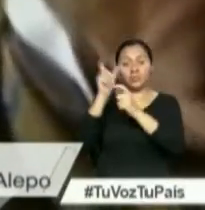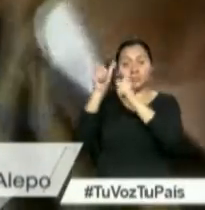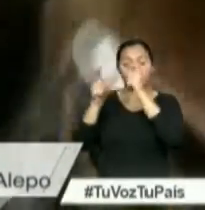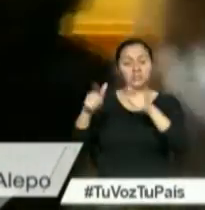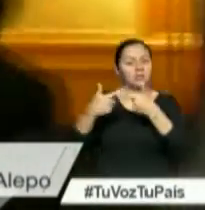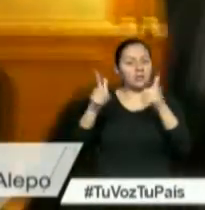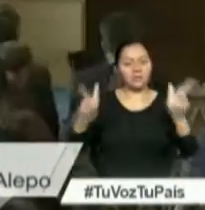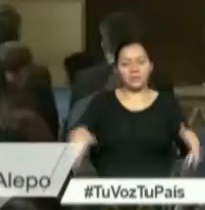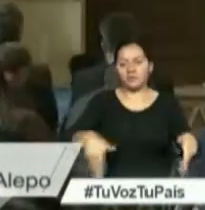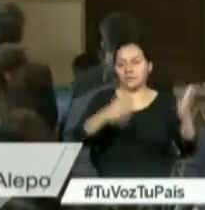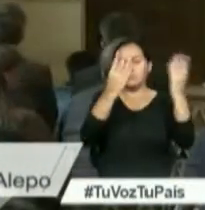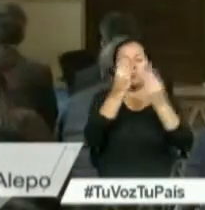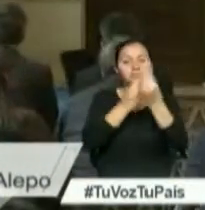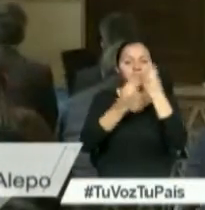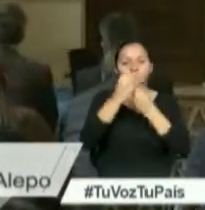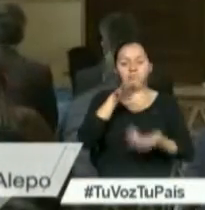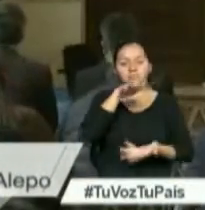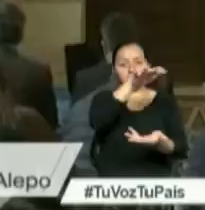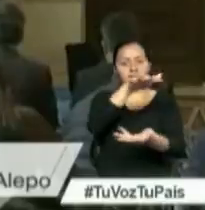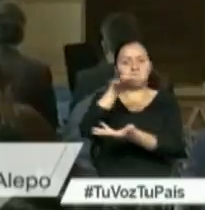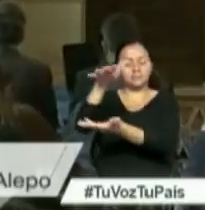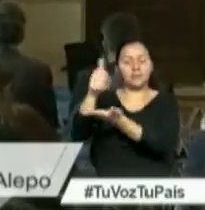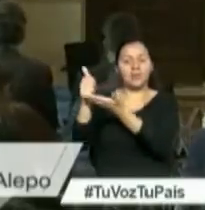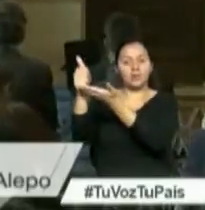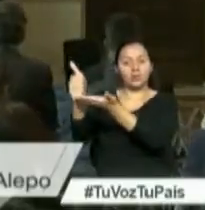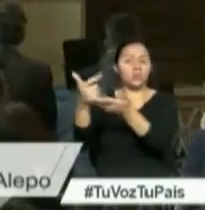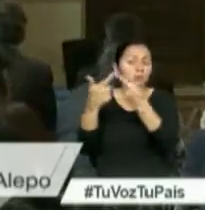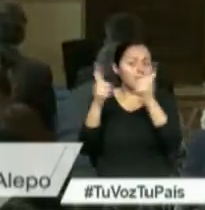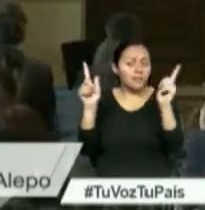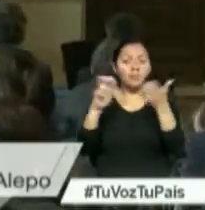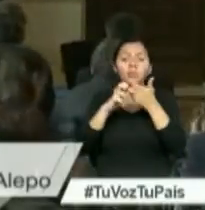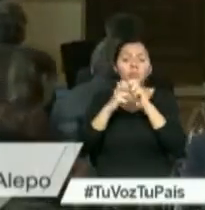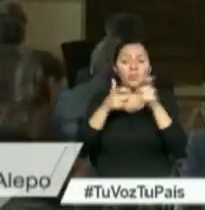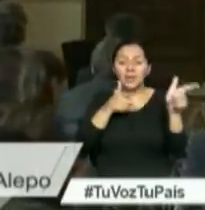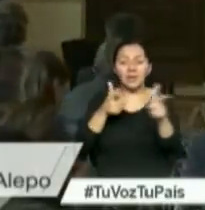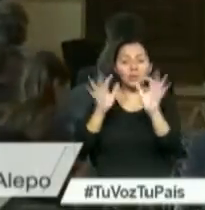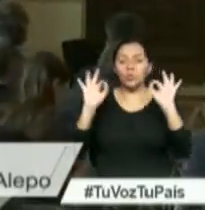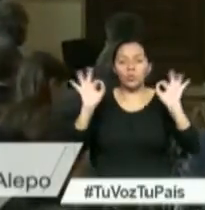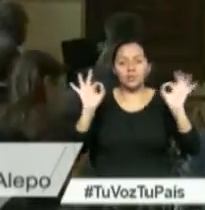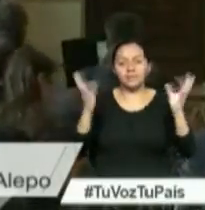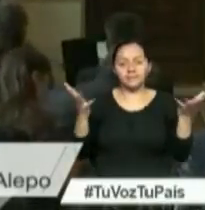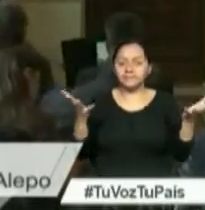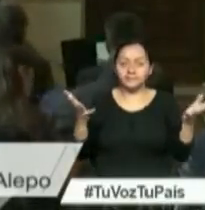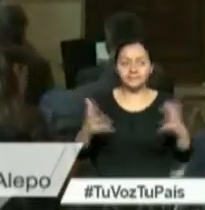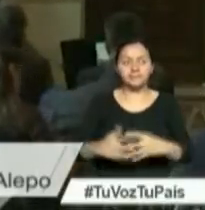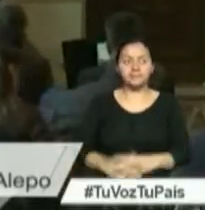libre para entrar en el este de Alepo porque, según aseguró, ya no existe ninguna amenaza.